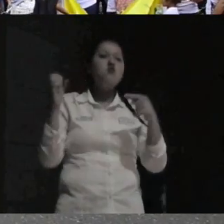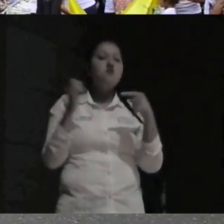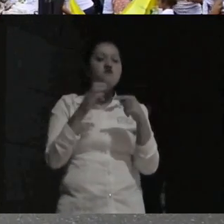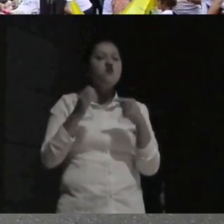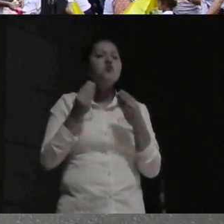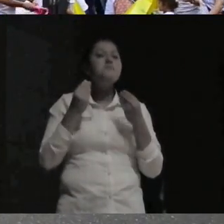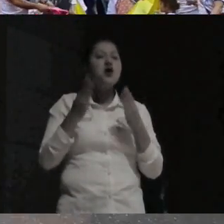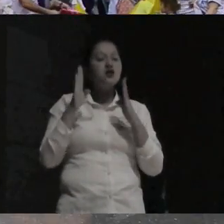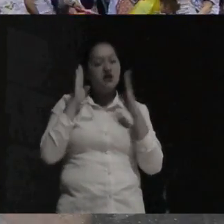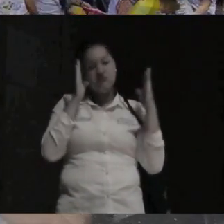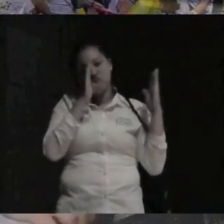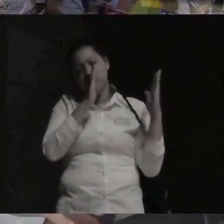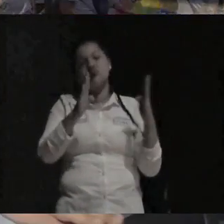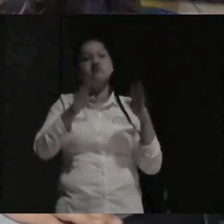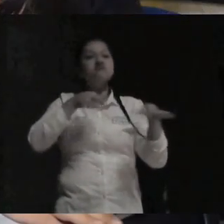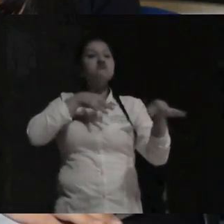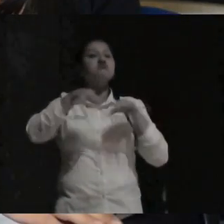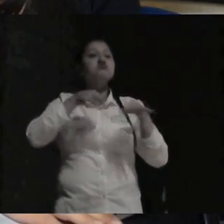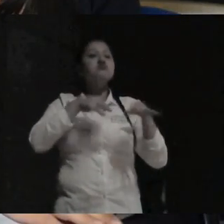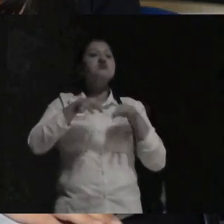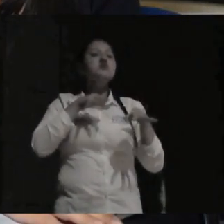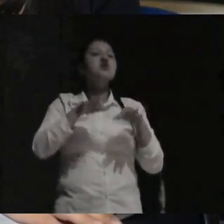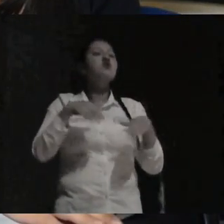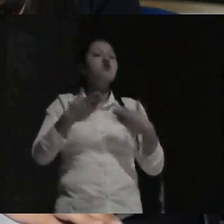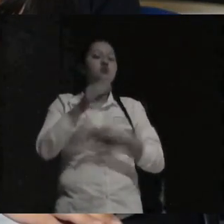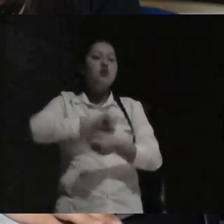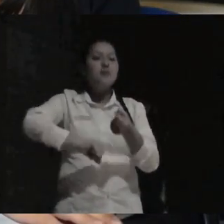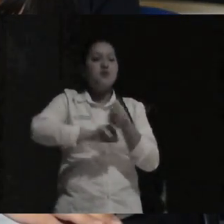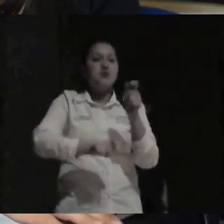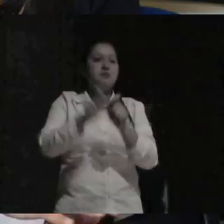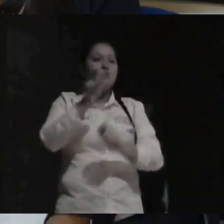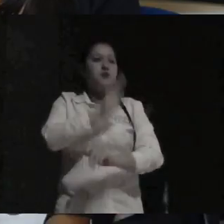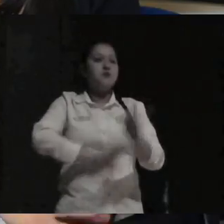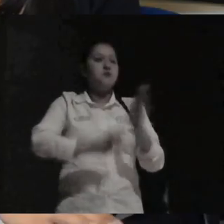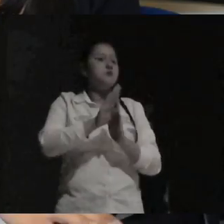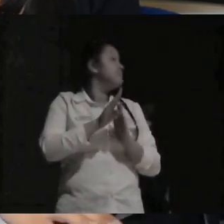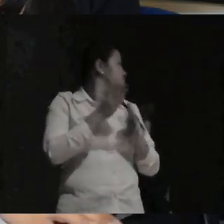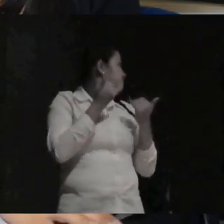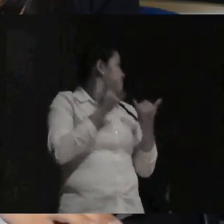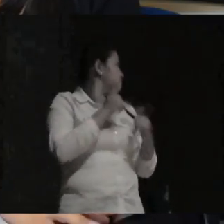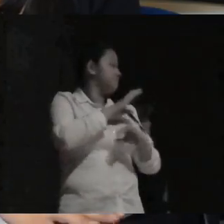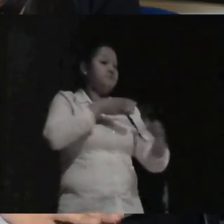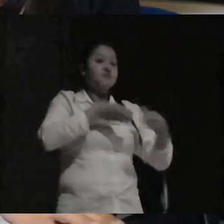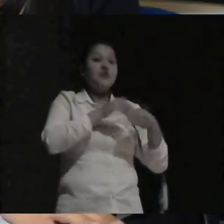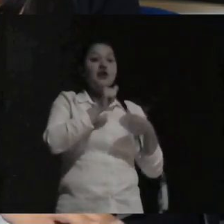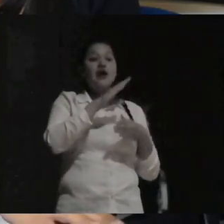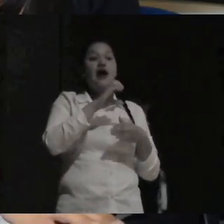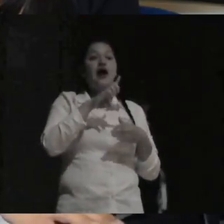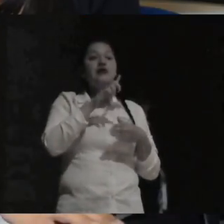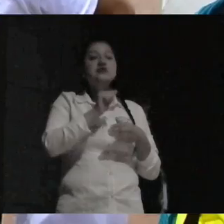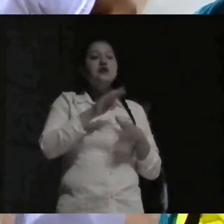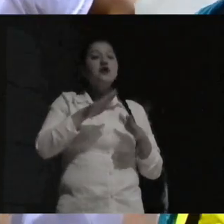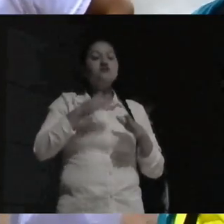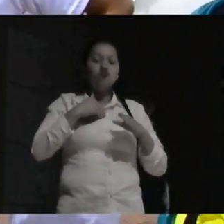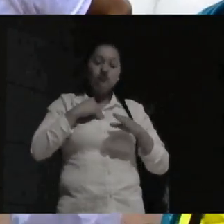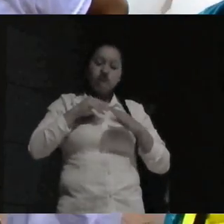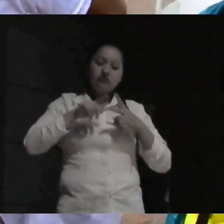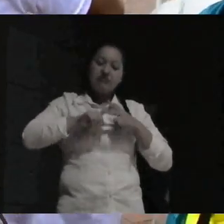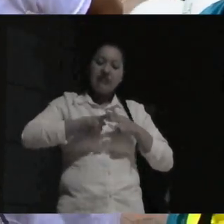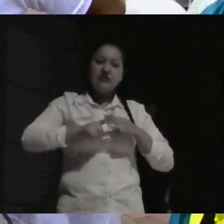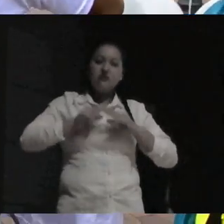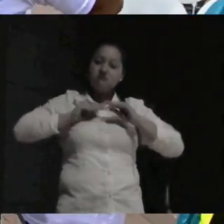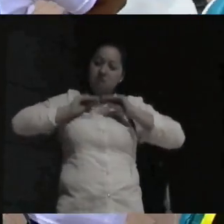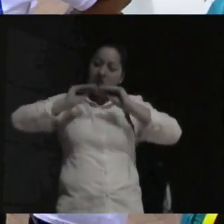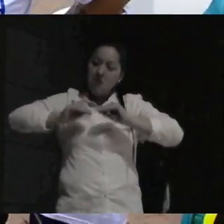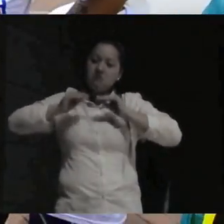crónico Ahorita con Asela estamos participando en los talleres de cuidando a cuidadores Asela es